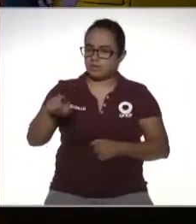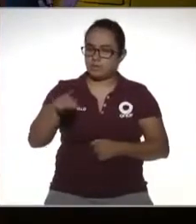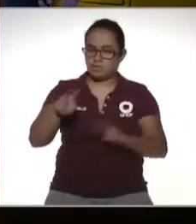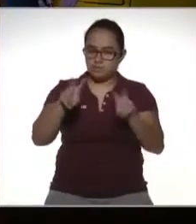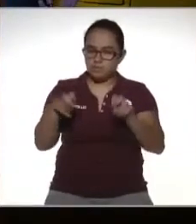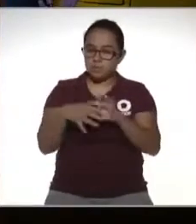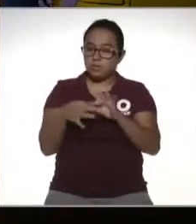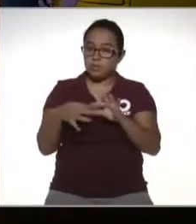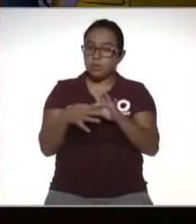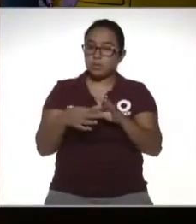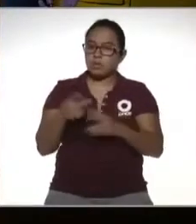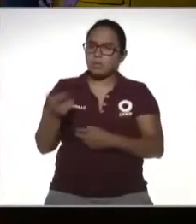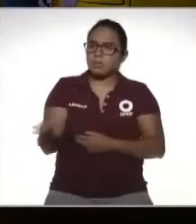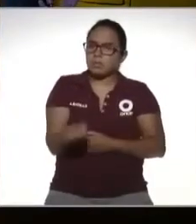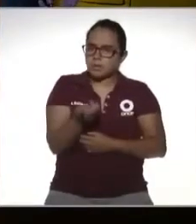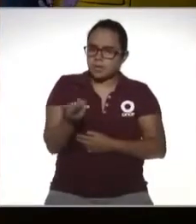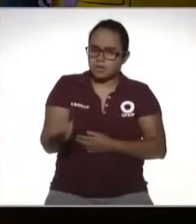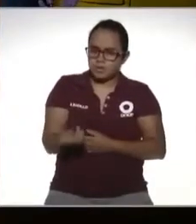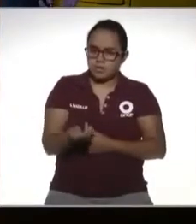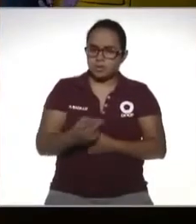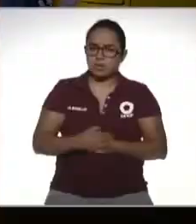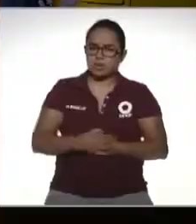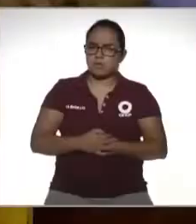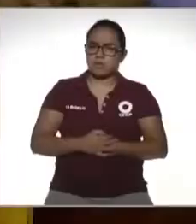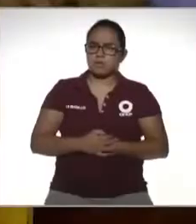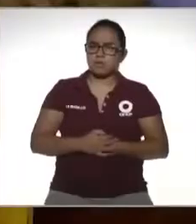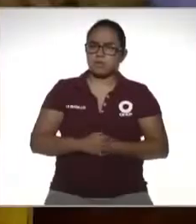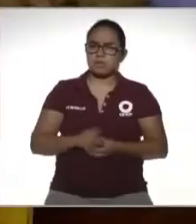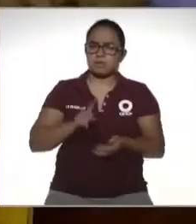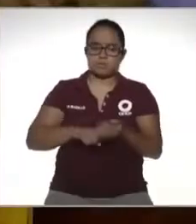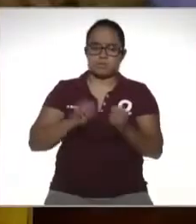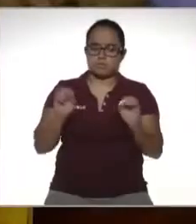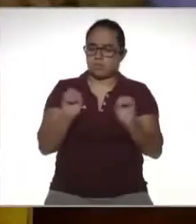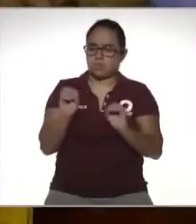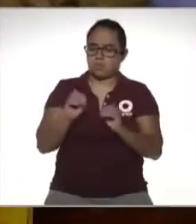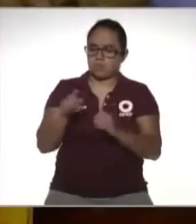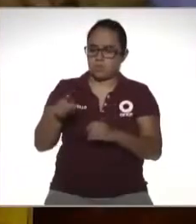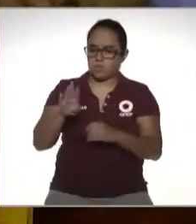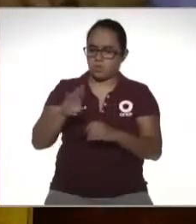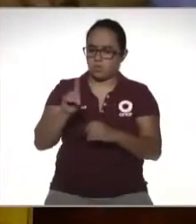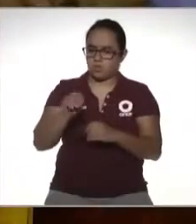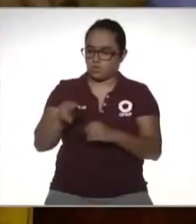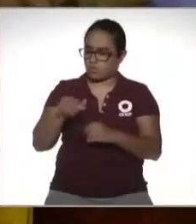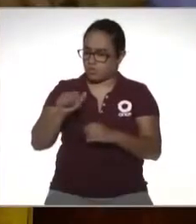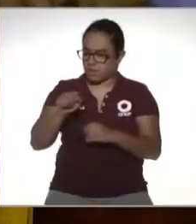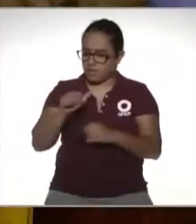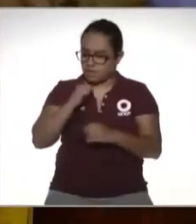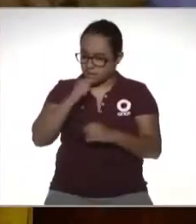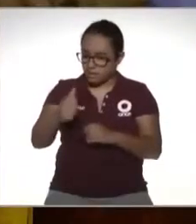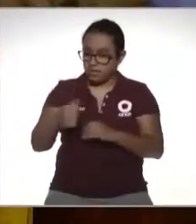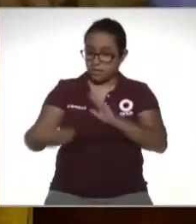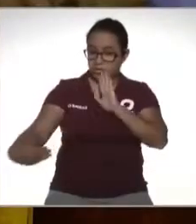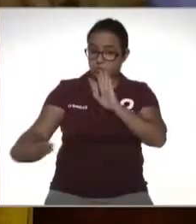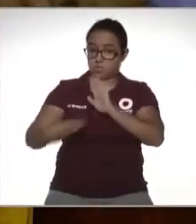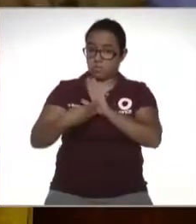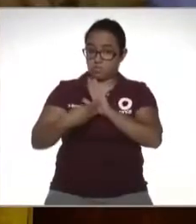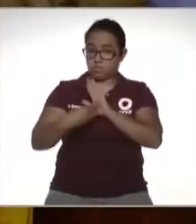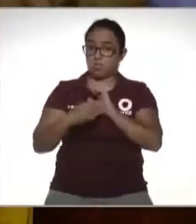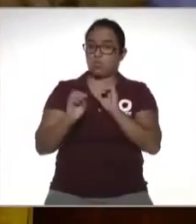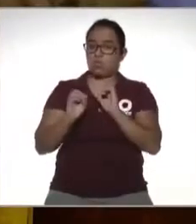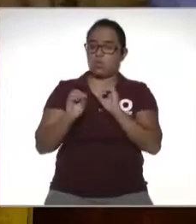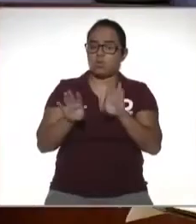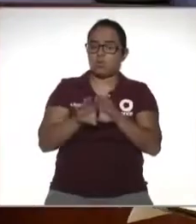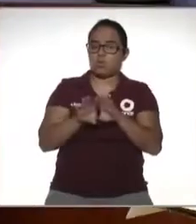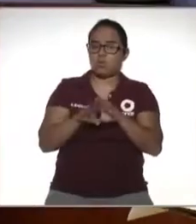preguntaban que si no se daban de alta en este buzón ¿recibían algún tipo de multa o algo por el estilo?